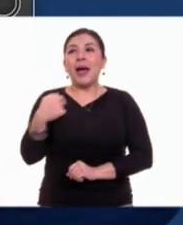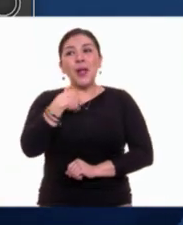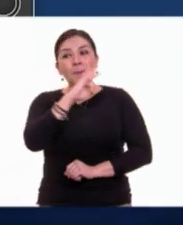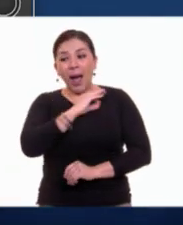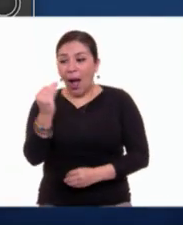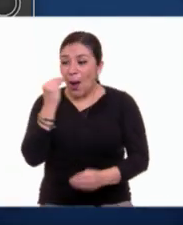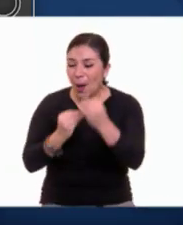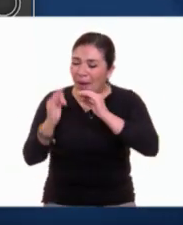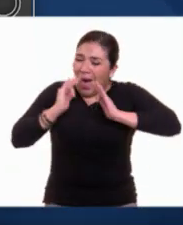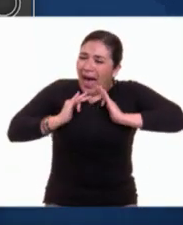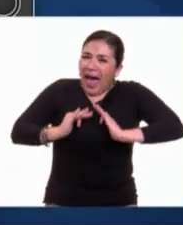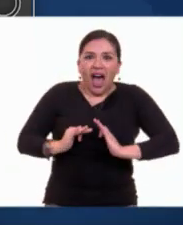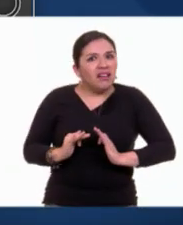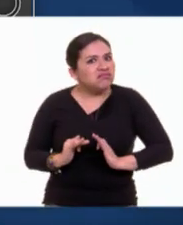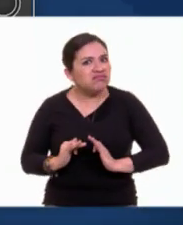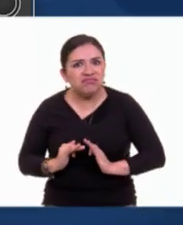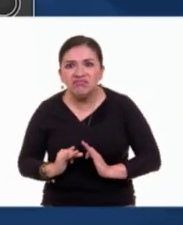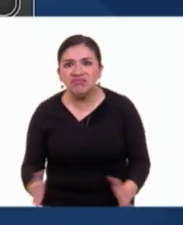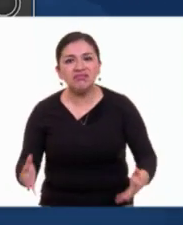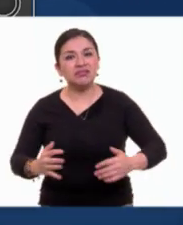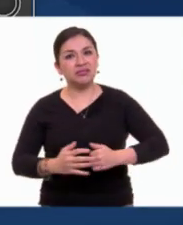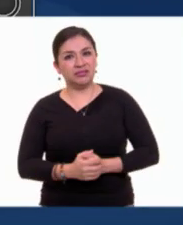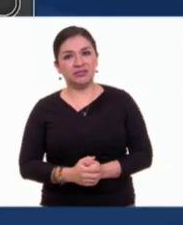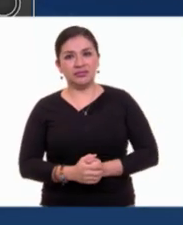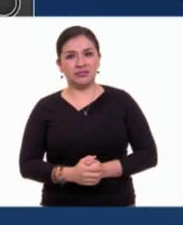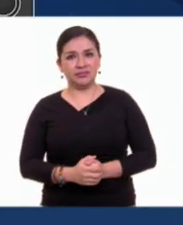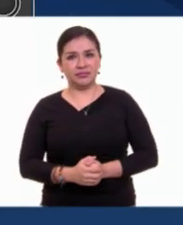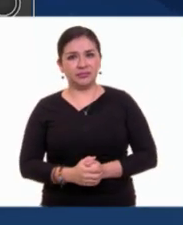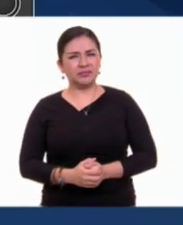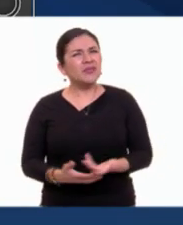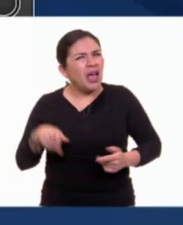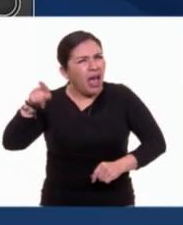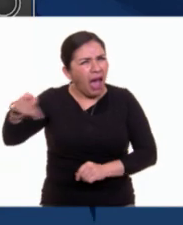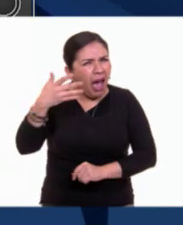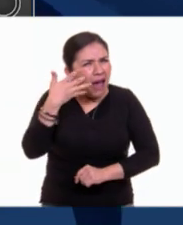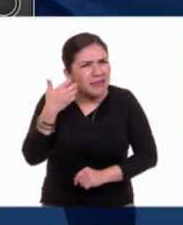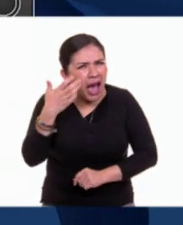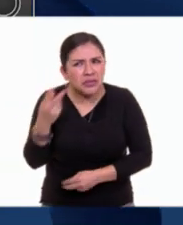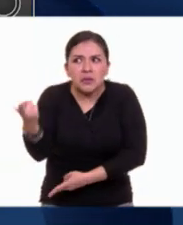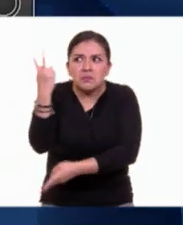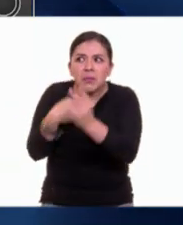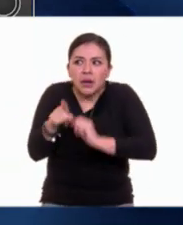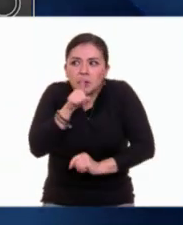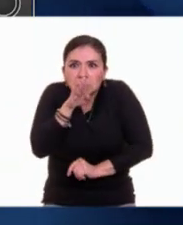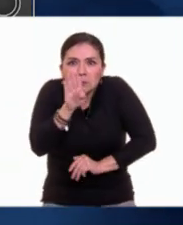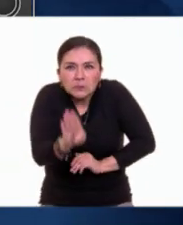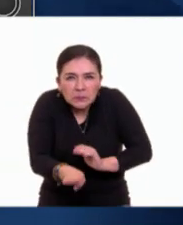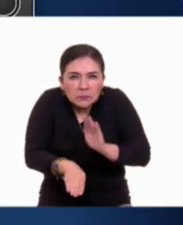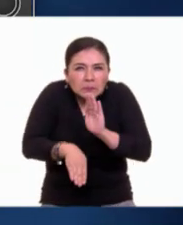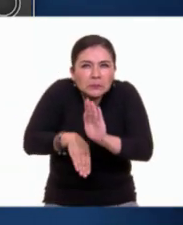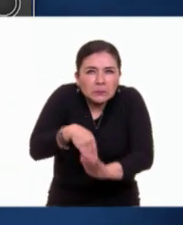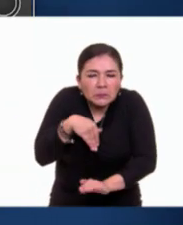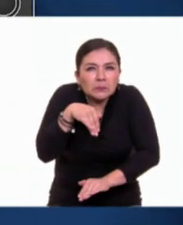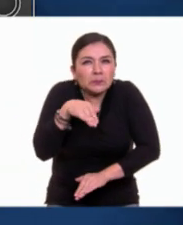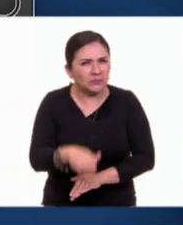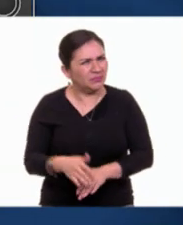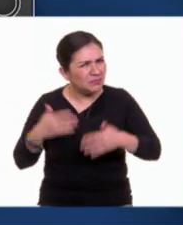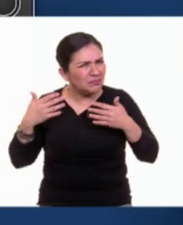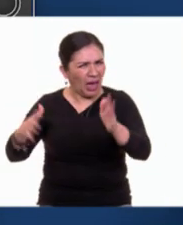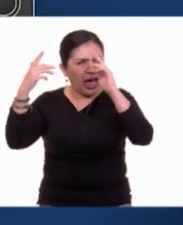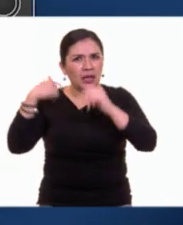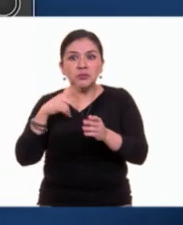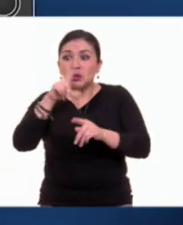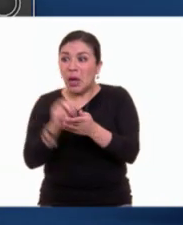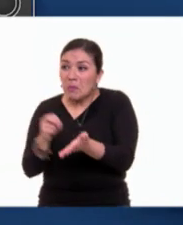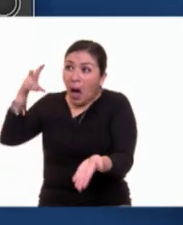comer a gusto. Y es que el gato llega tan callado. Y da unos saltos tan